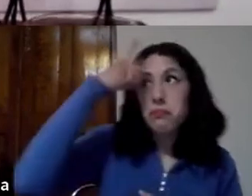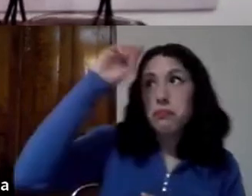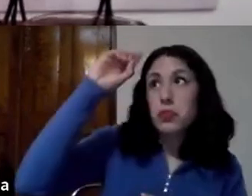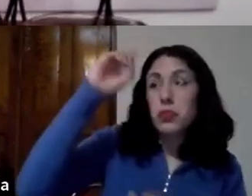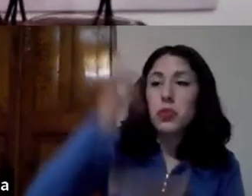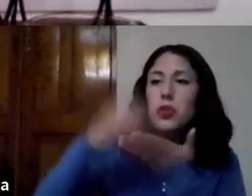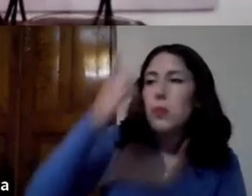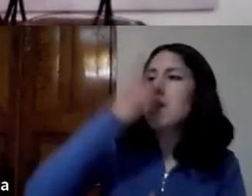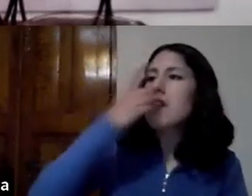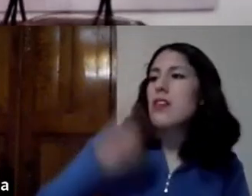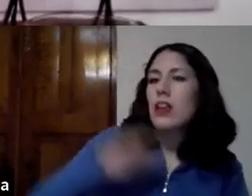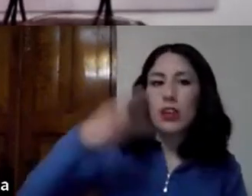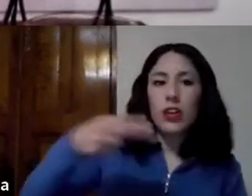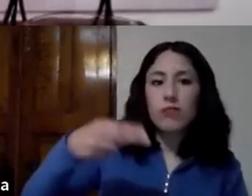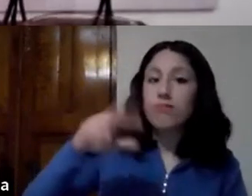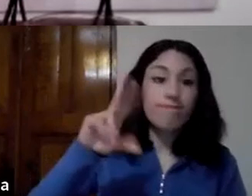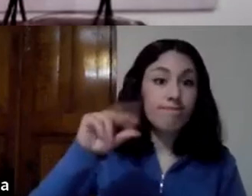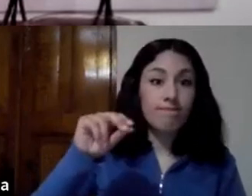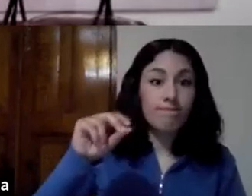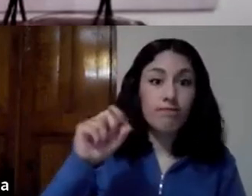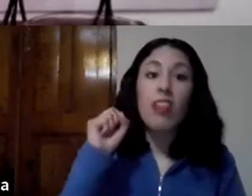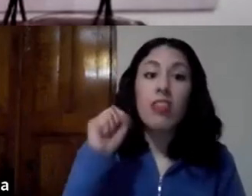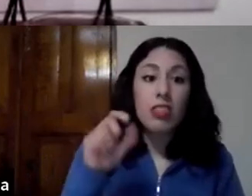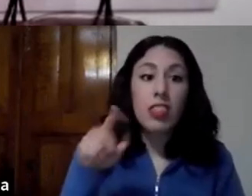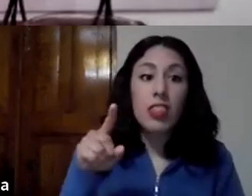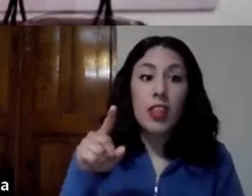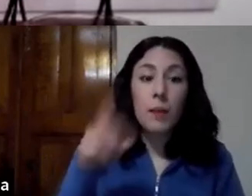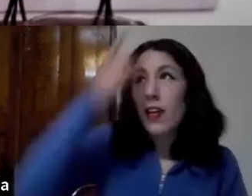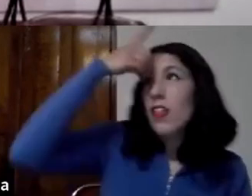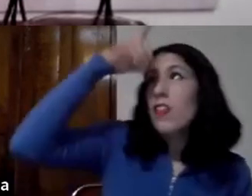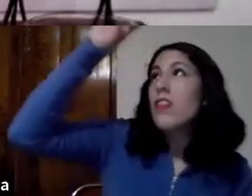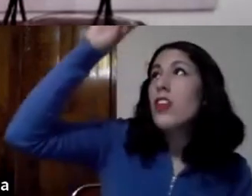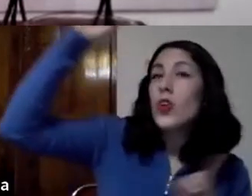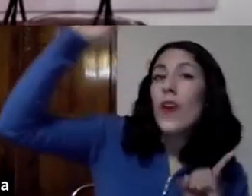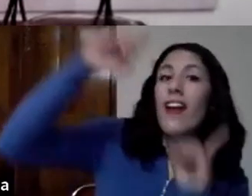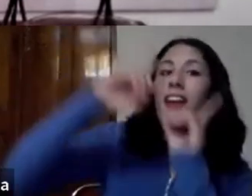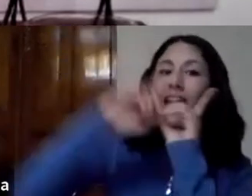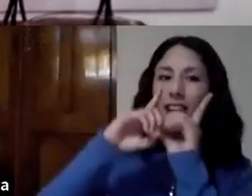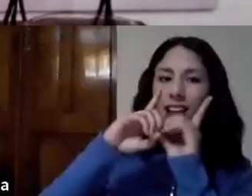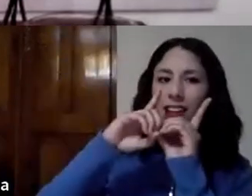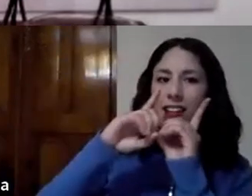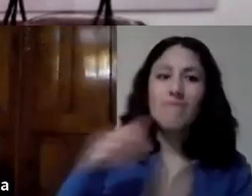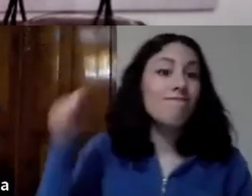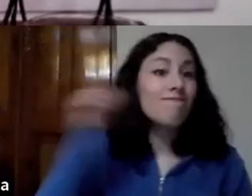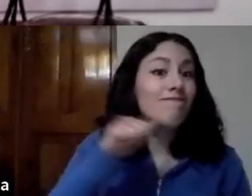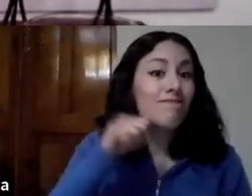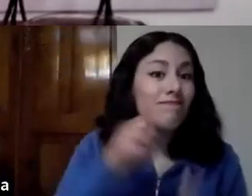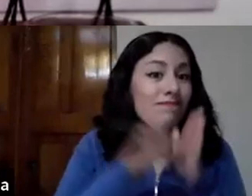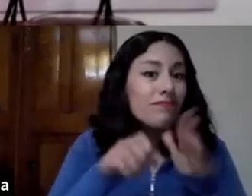en nuestra vida en el día a día en nuestro trabajo